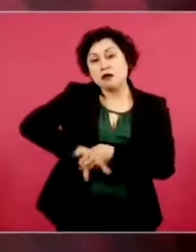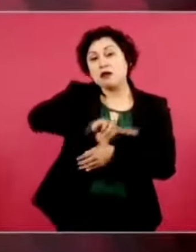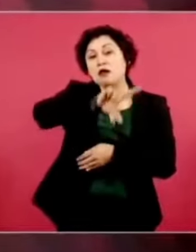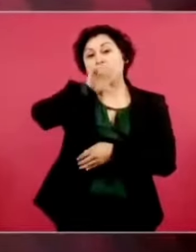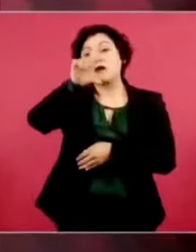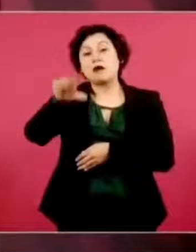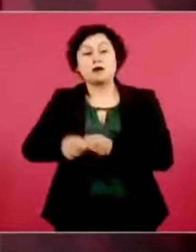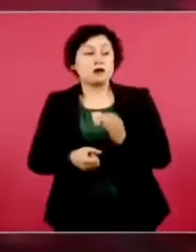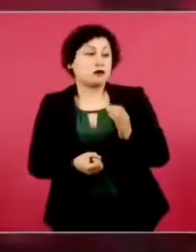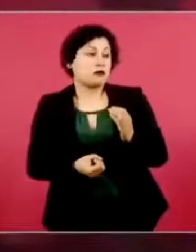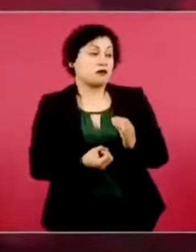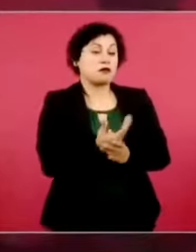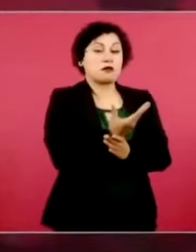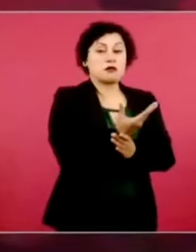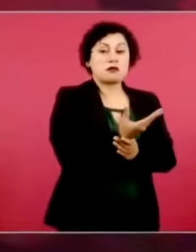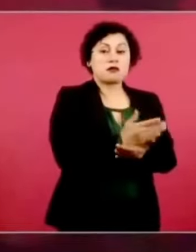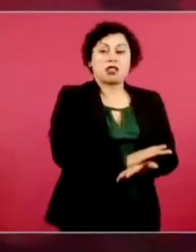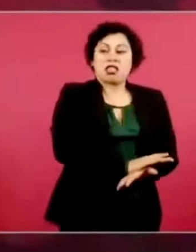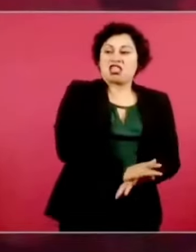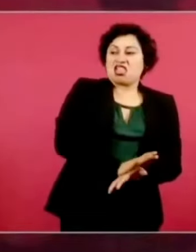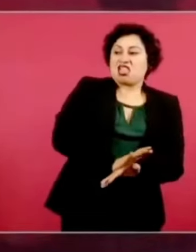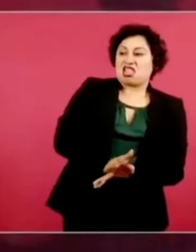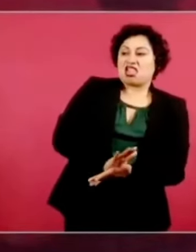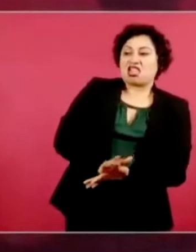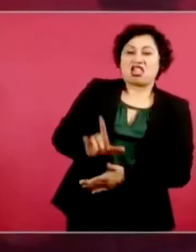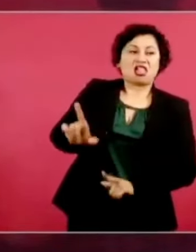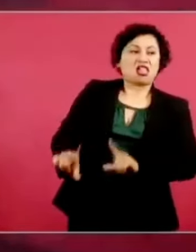a humillar al prójimo